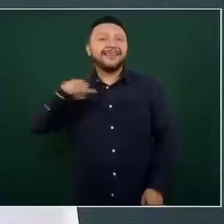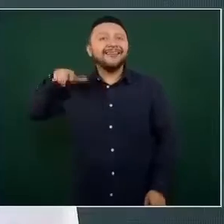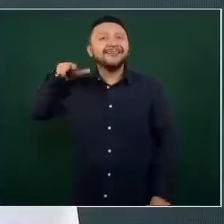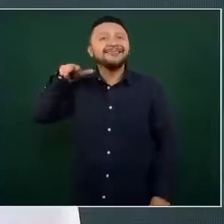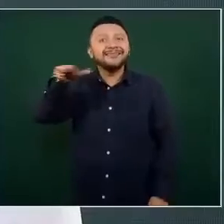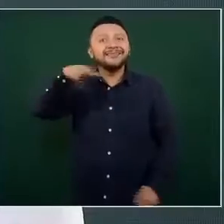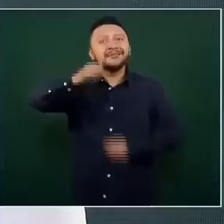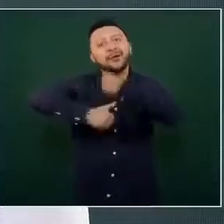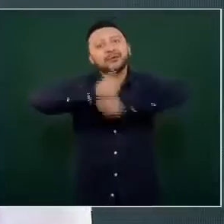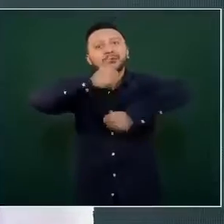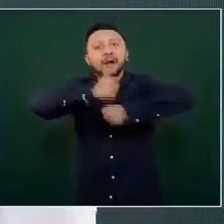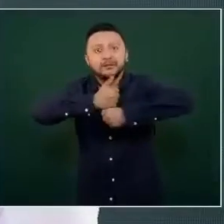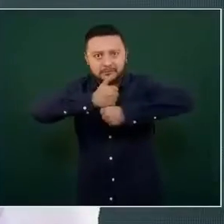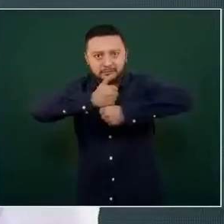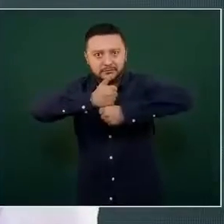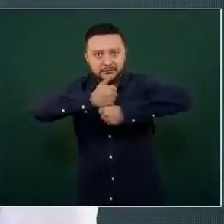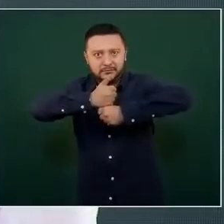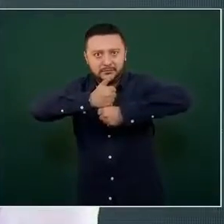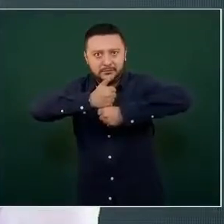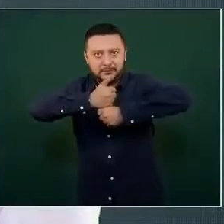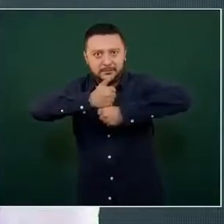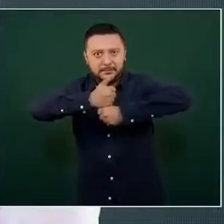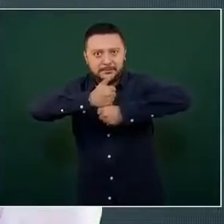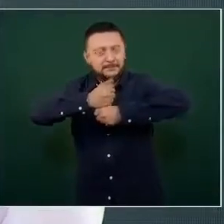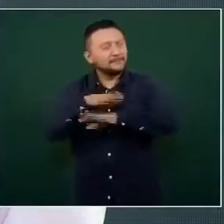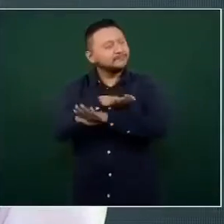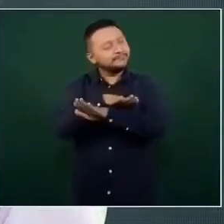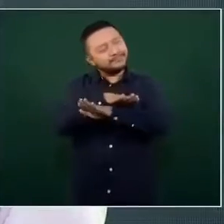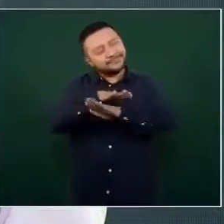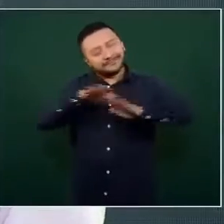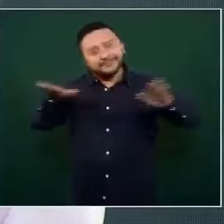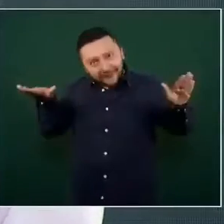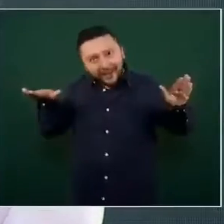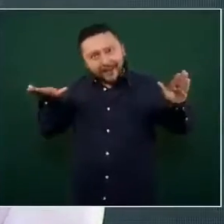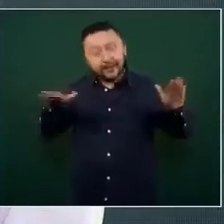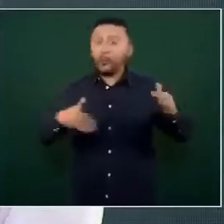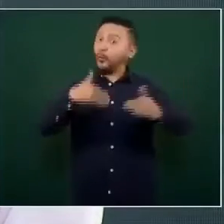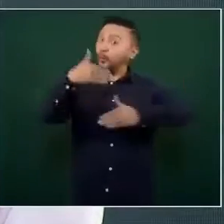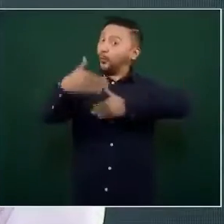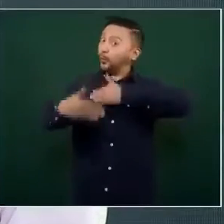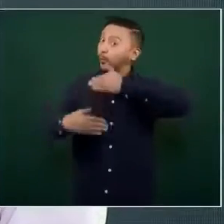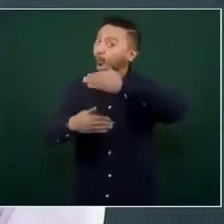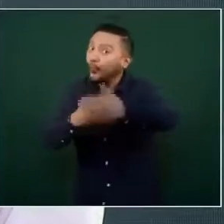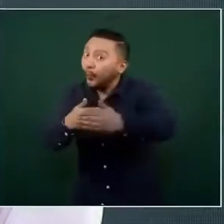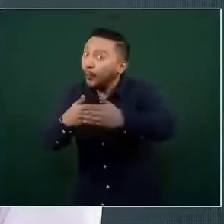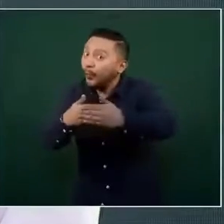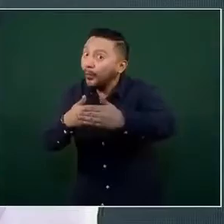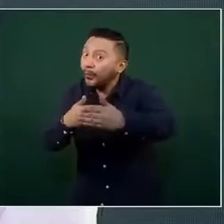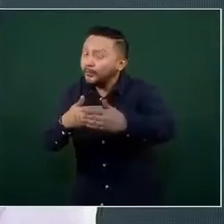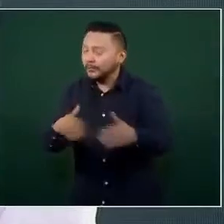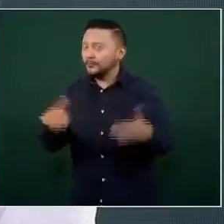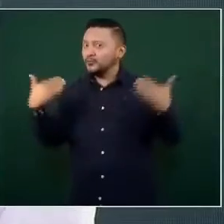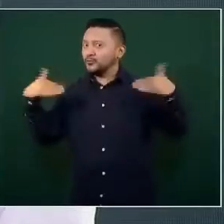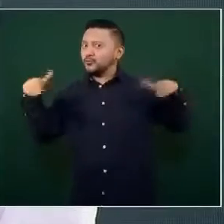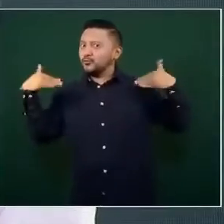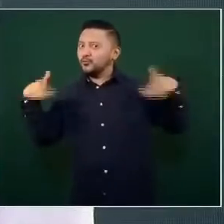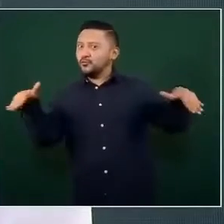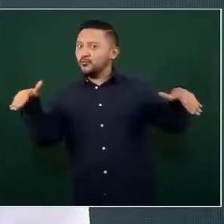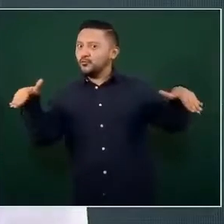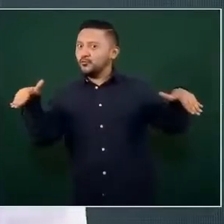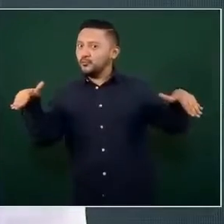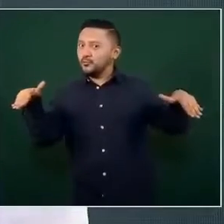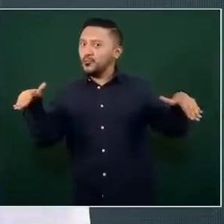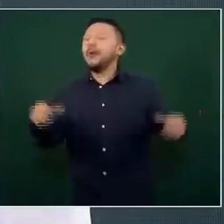18 años. Ya avanzamos mucho, desde luego